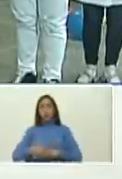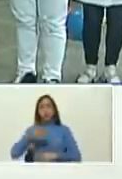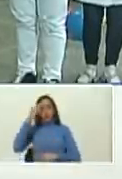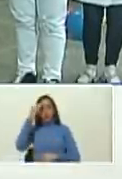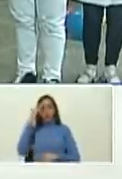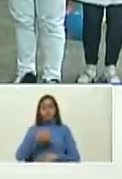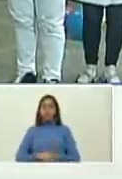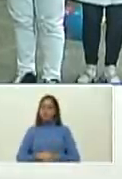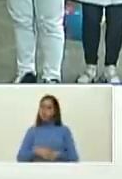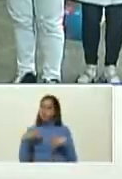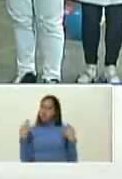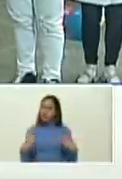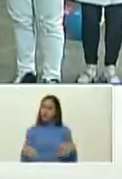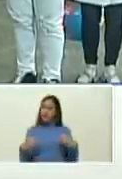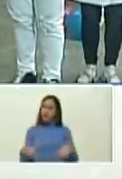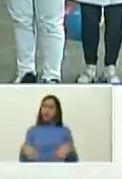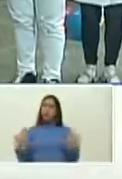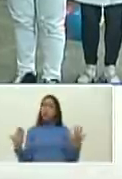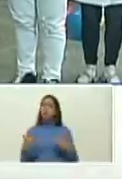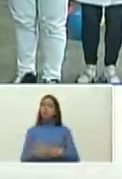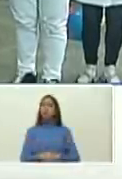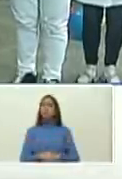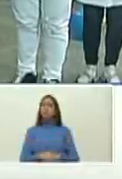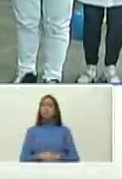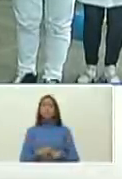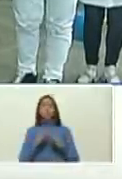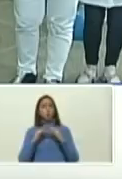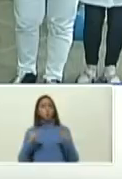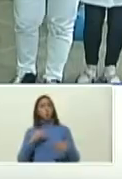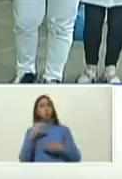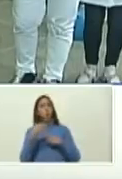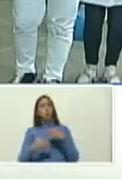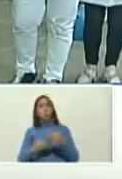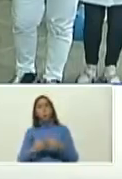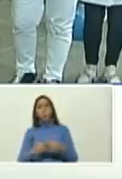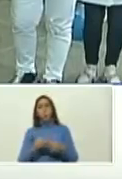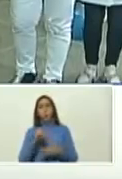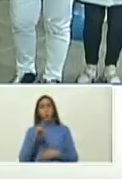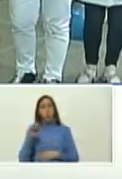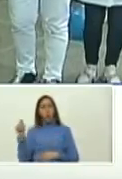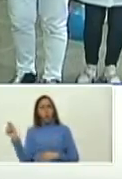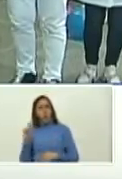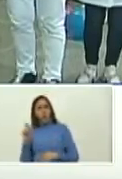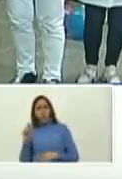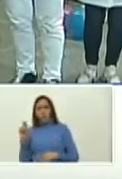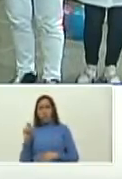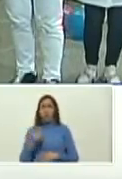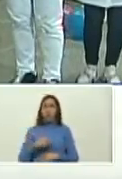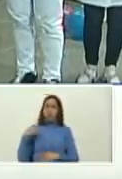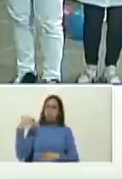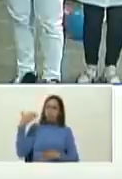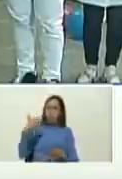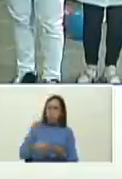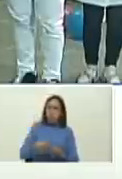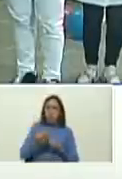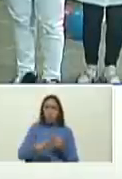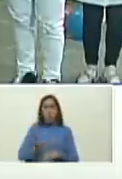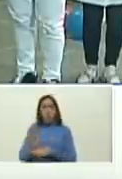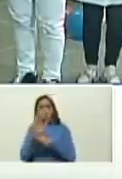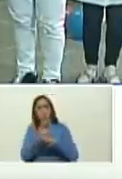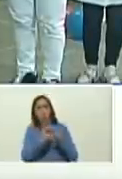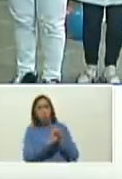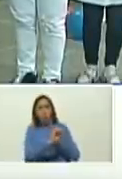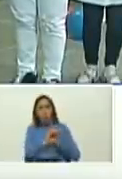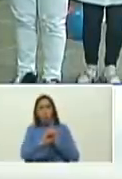tan sencillo sabemos qué es que hay que hacer todo tenemos 20 meses en esto cuidarse la distancia